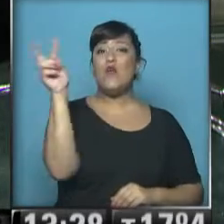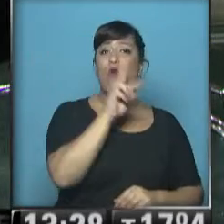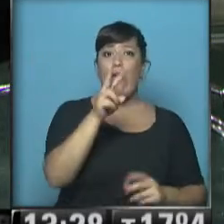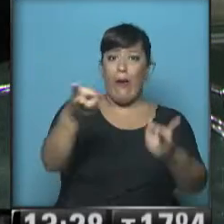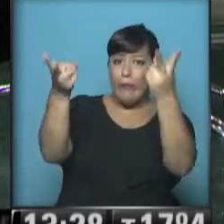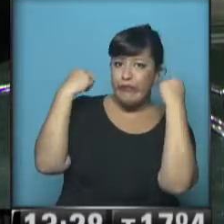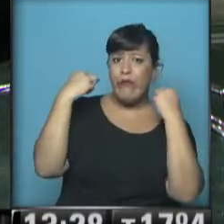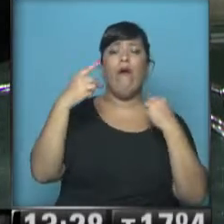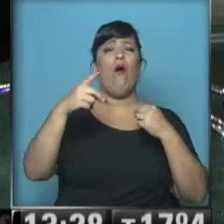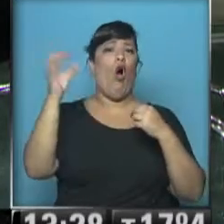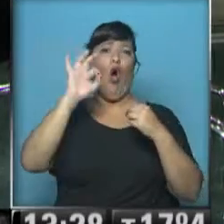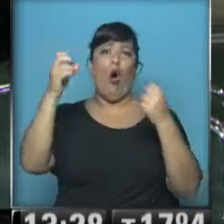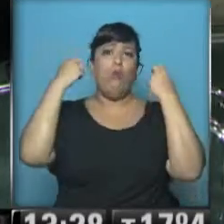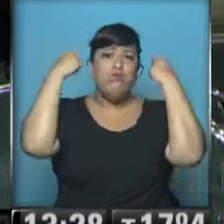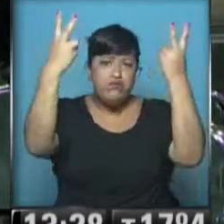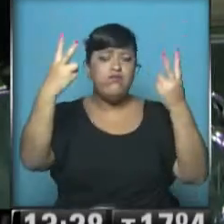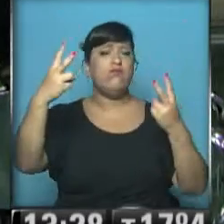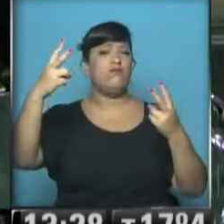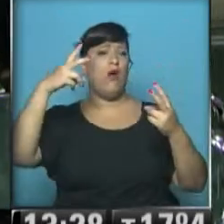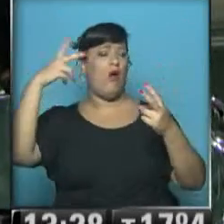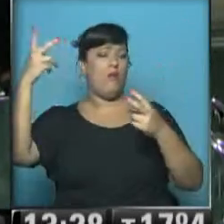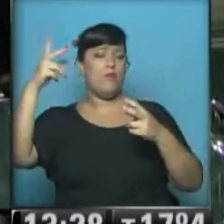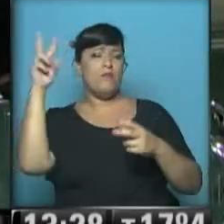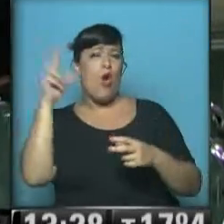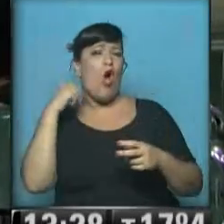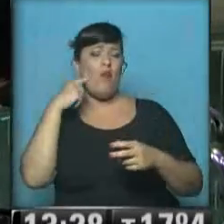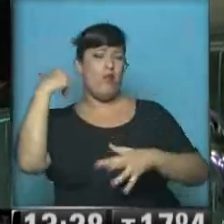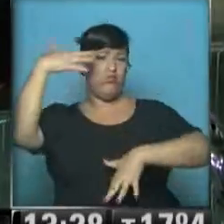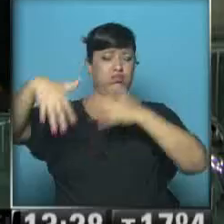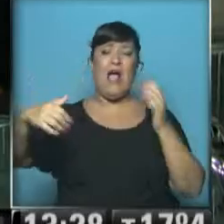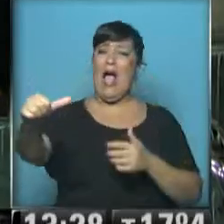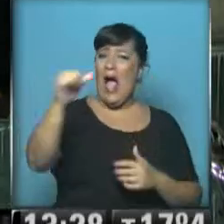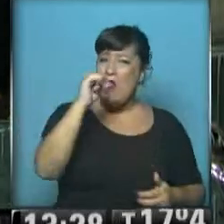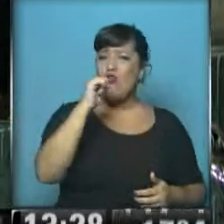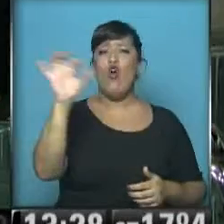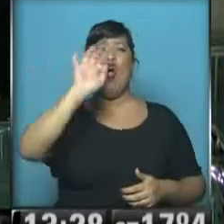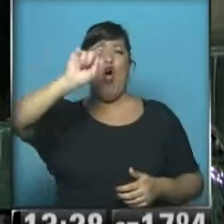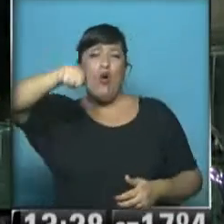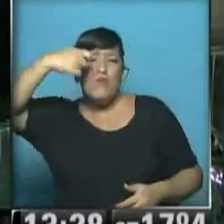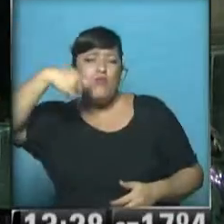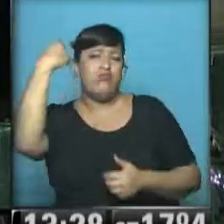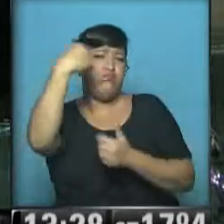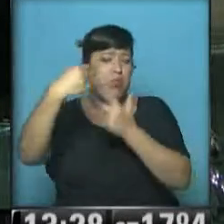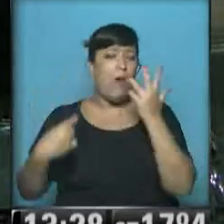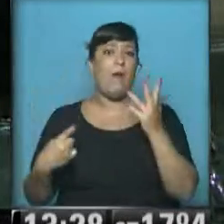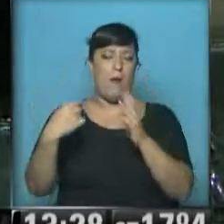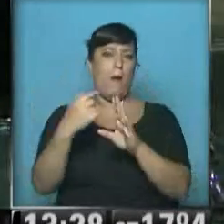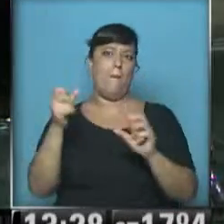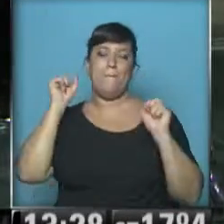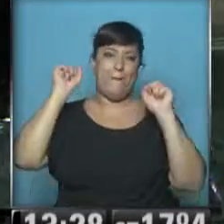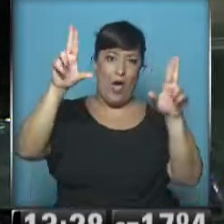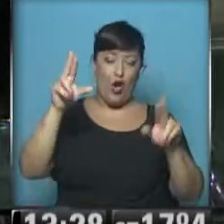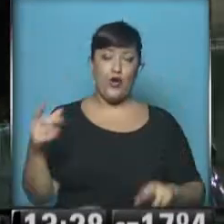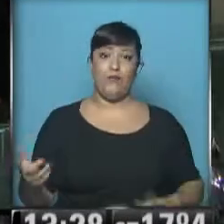el doctor que escuchábamos recién, el alcohol, los tóxicos, determinadas situaciones... Potencian. Pero